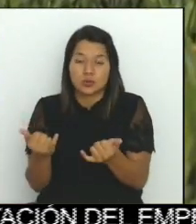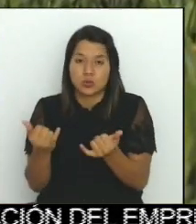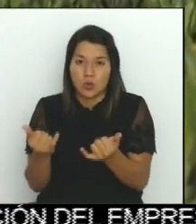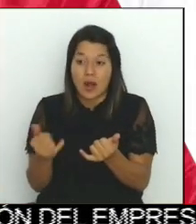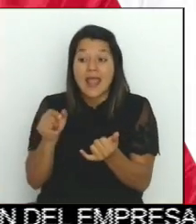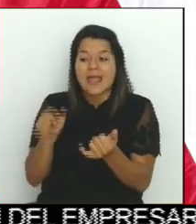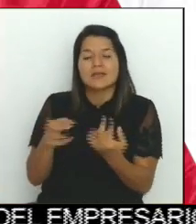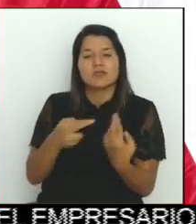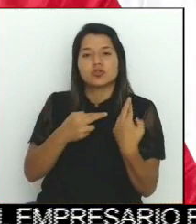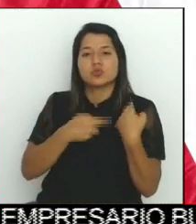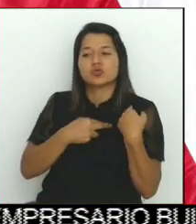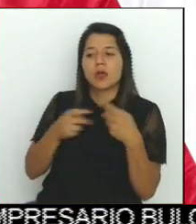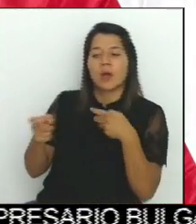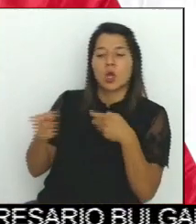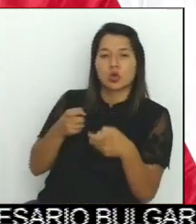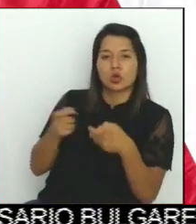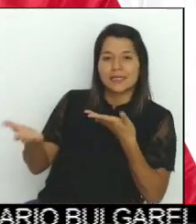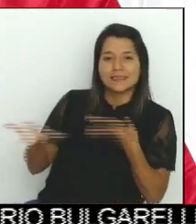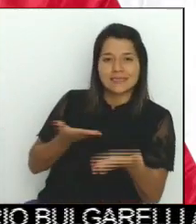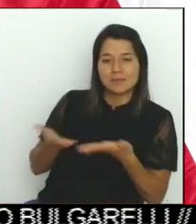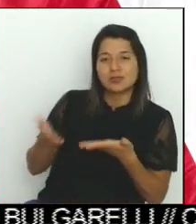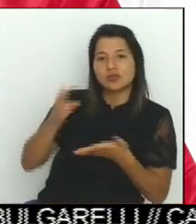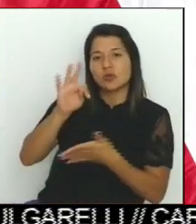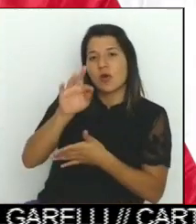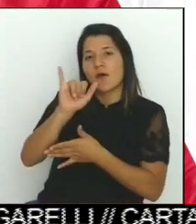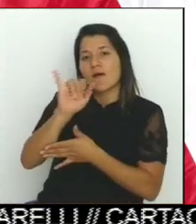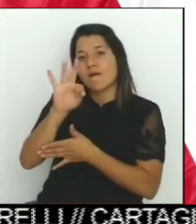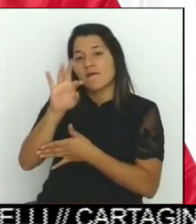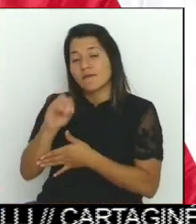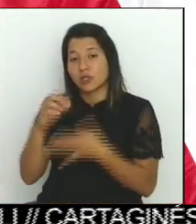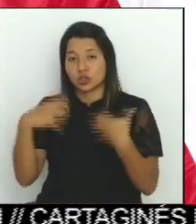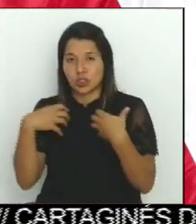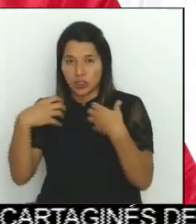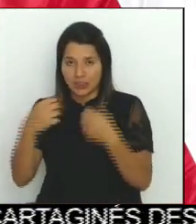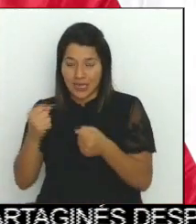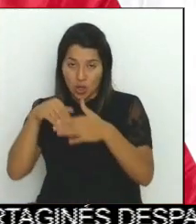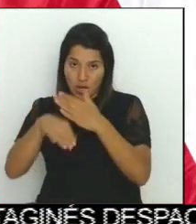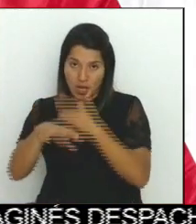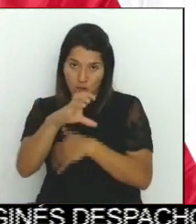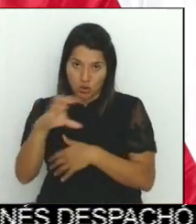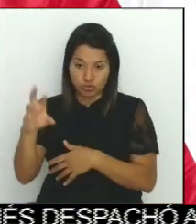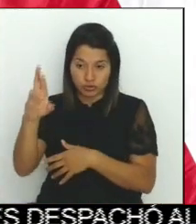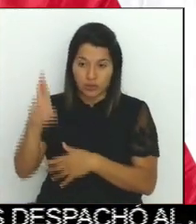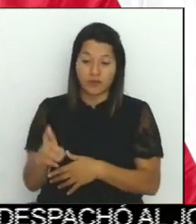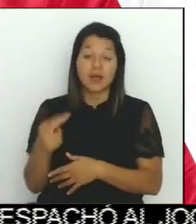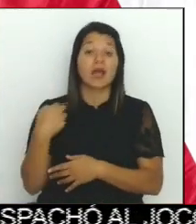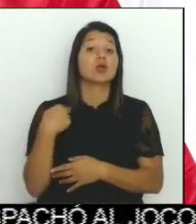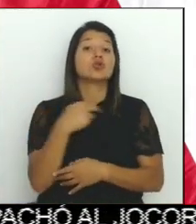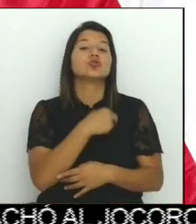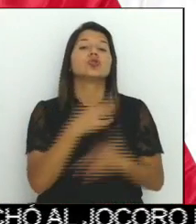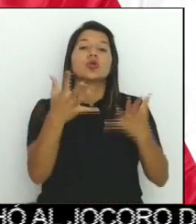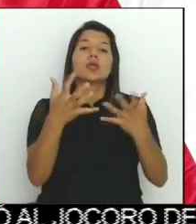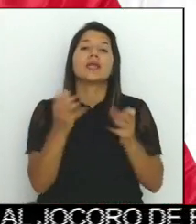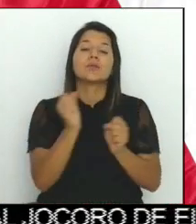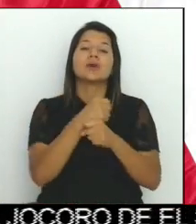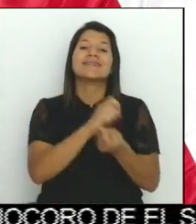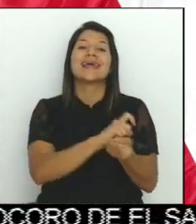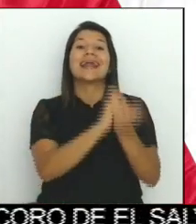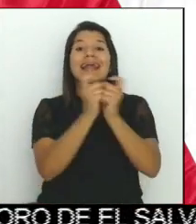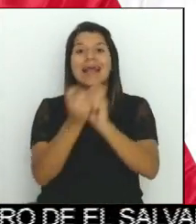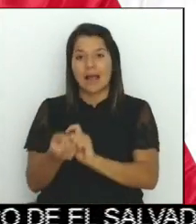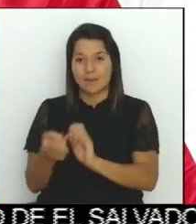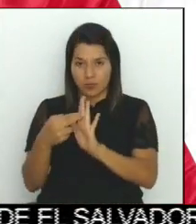del Estado. Lo que estaríamos haciendo estos días es una reforma al reglamento de regencias que establezca ciertas responsabilidades